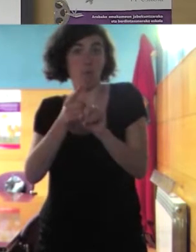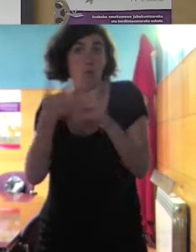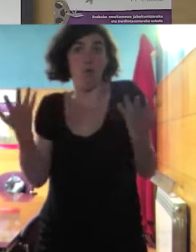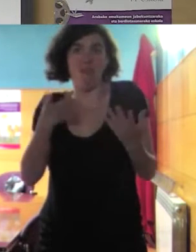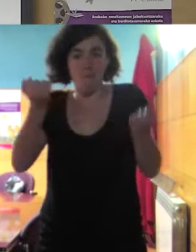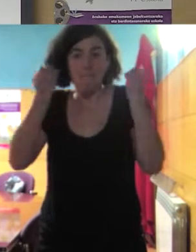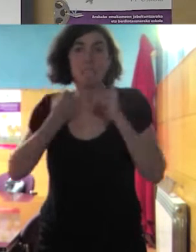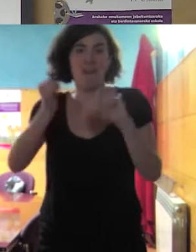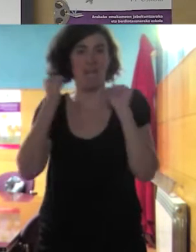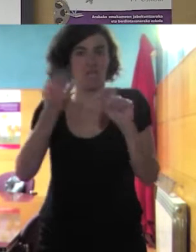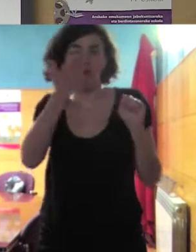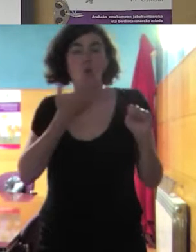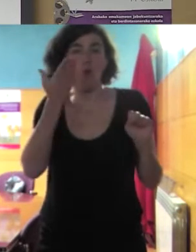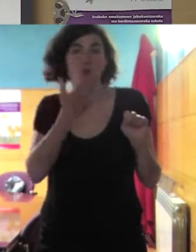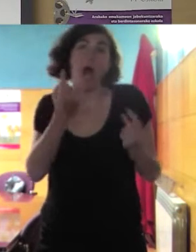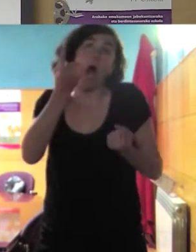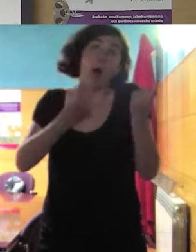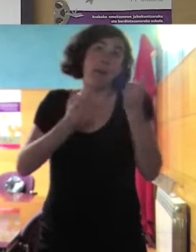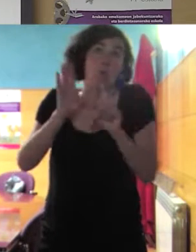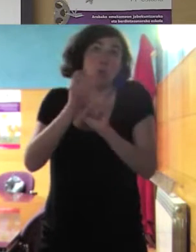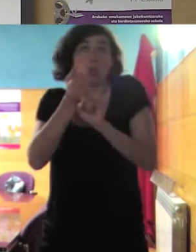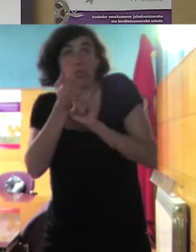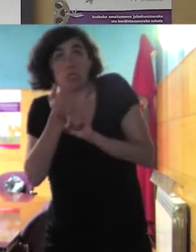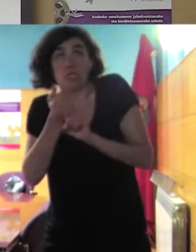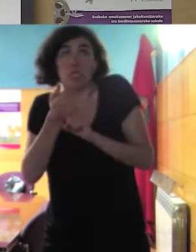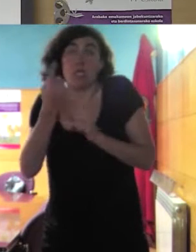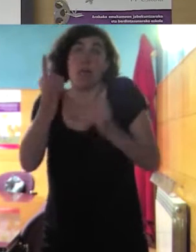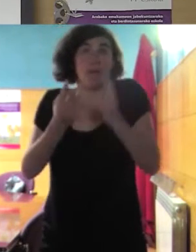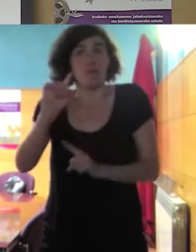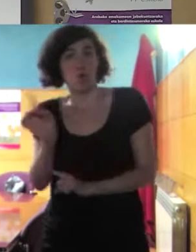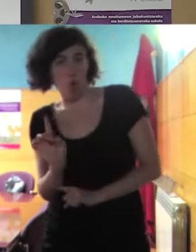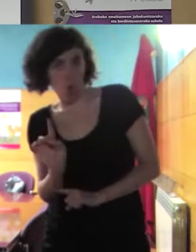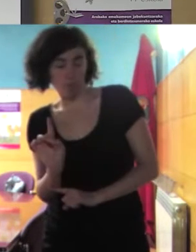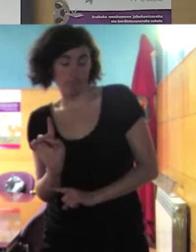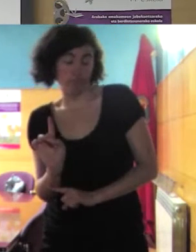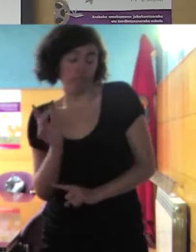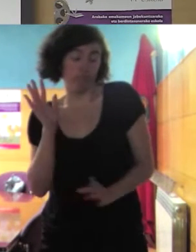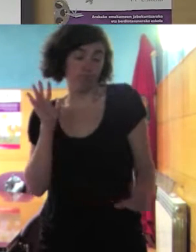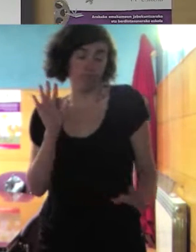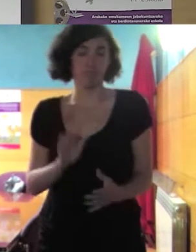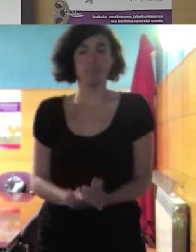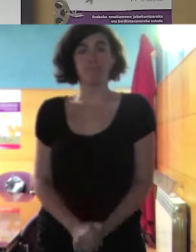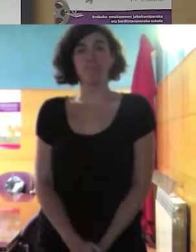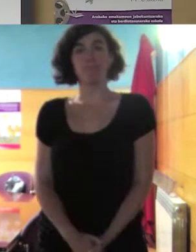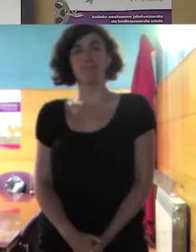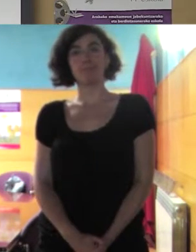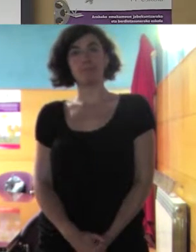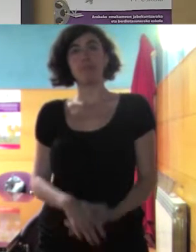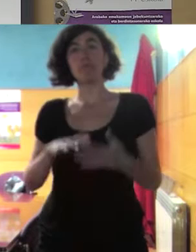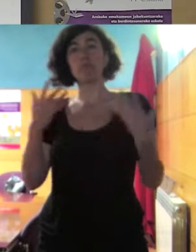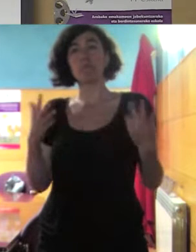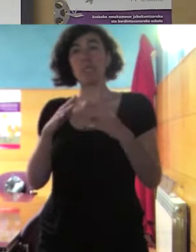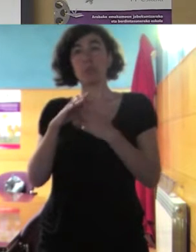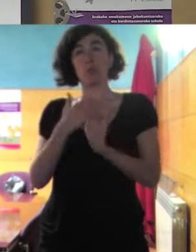lo logra a veces no del todo y con dificultad entonces pues aquí sí que pienso